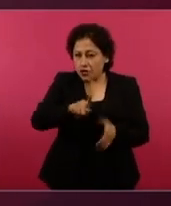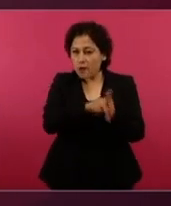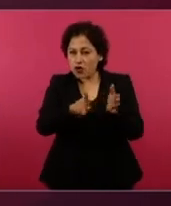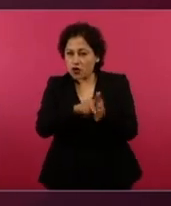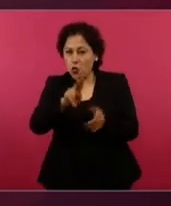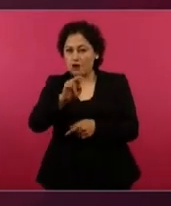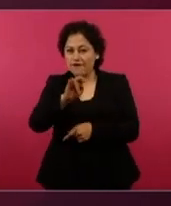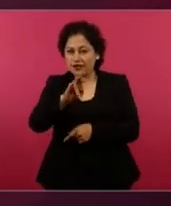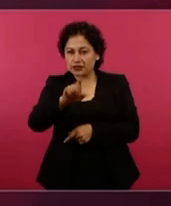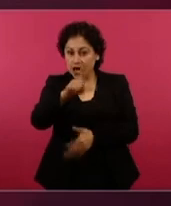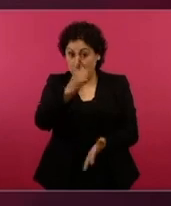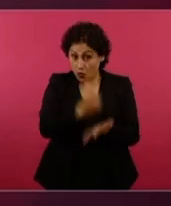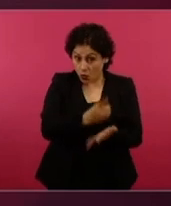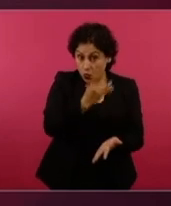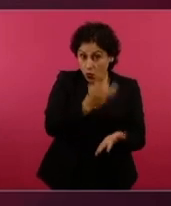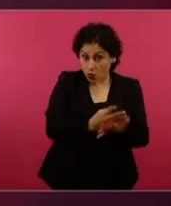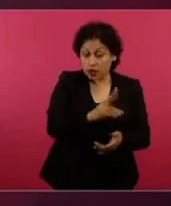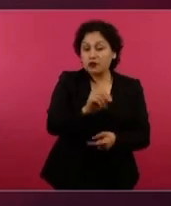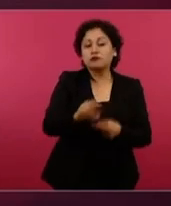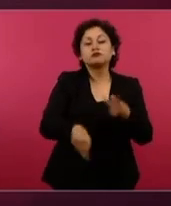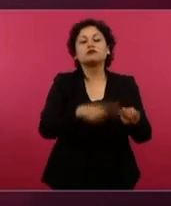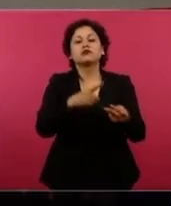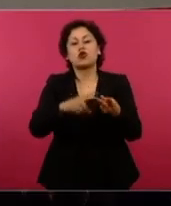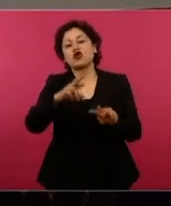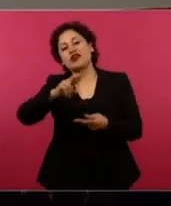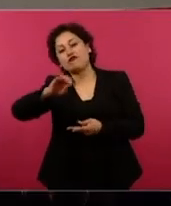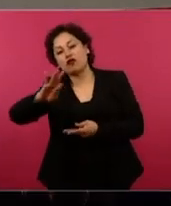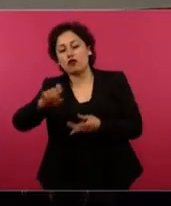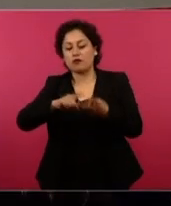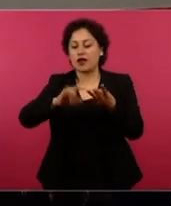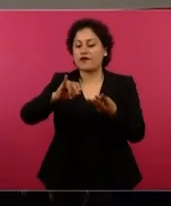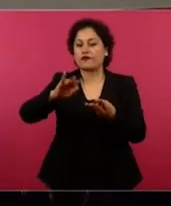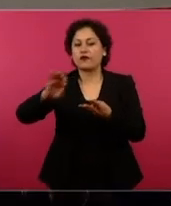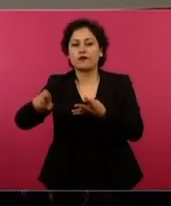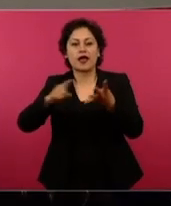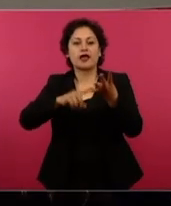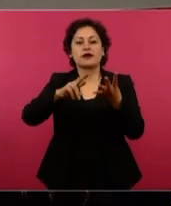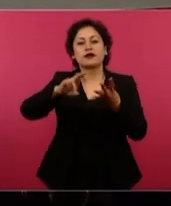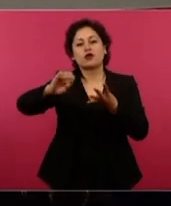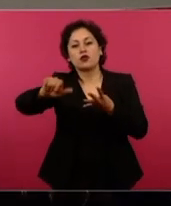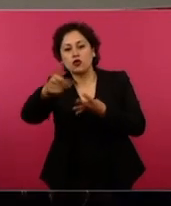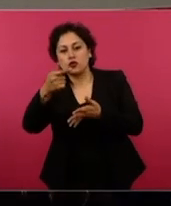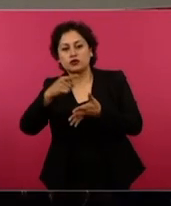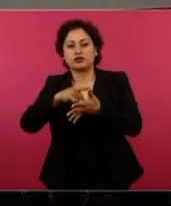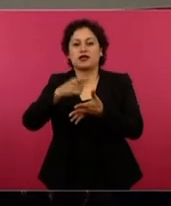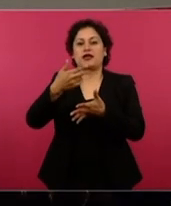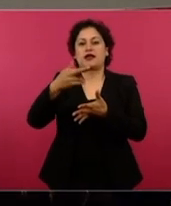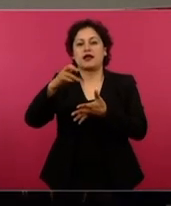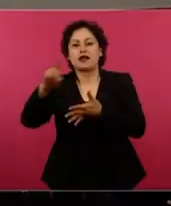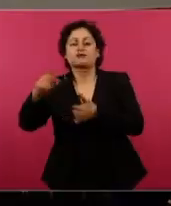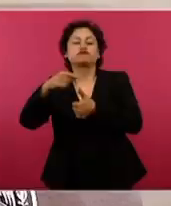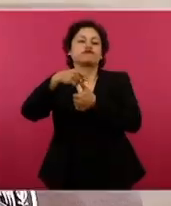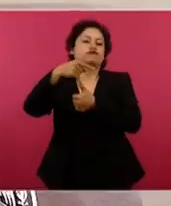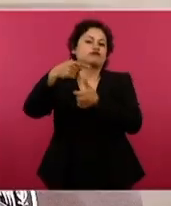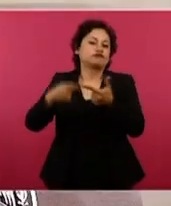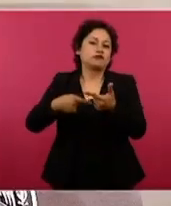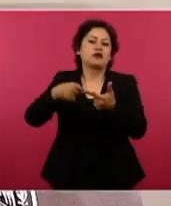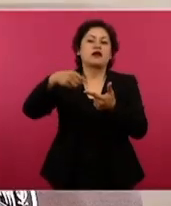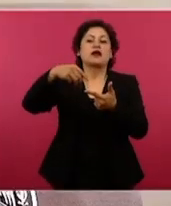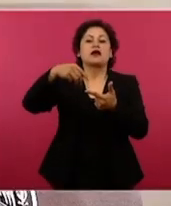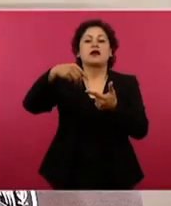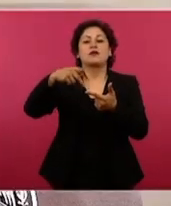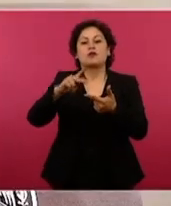Reforma también lo publicó, Infobae, Río 12, El Heraldo, la clave online, Político MX